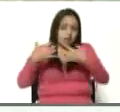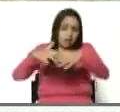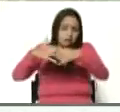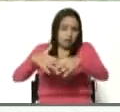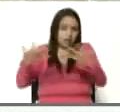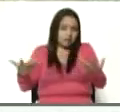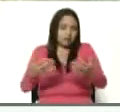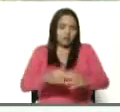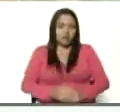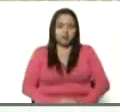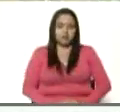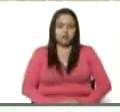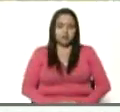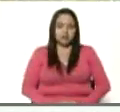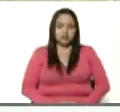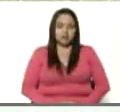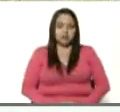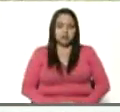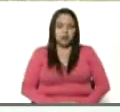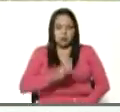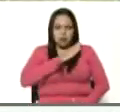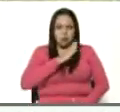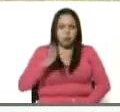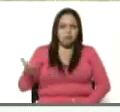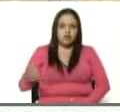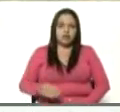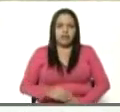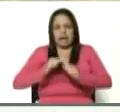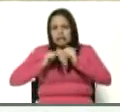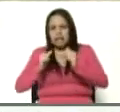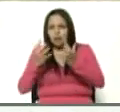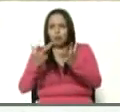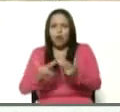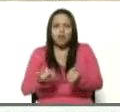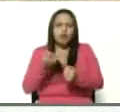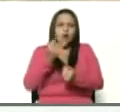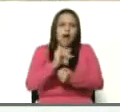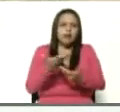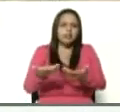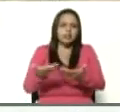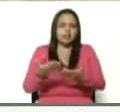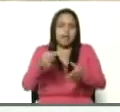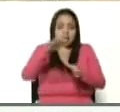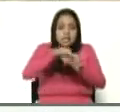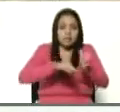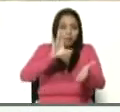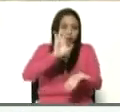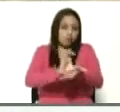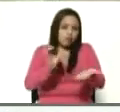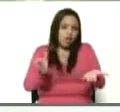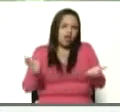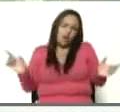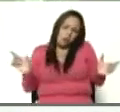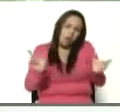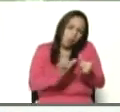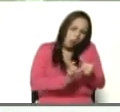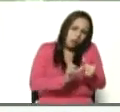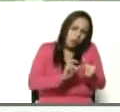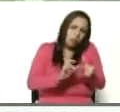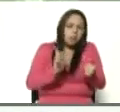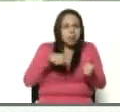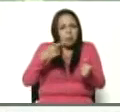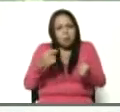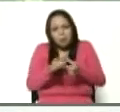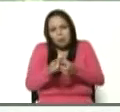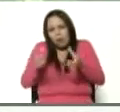propio huevo con su gallina. ¿Cuántas cosas de la agricultura urbana en pequeña escala, mediana escala